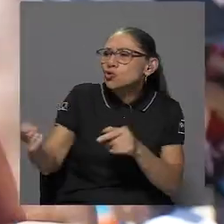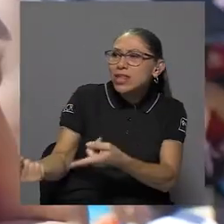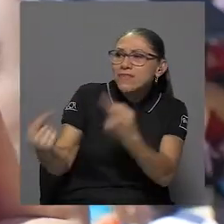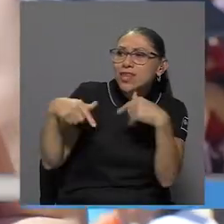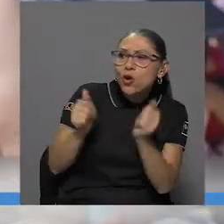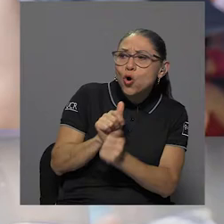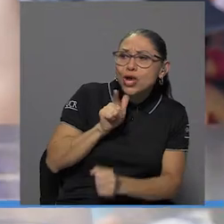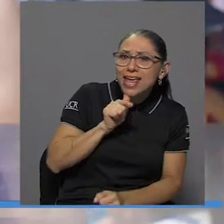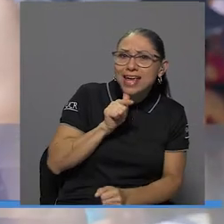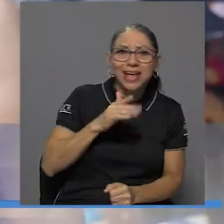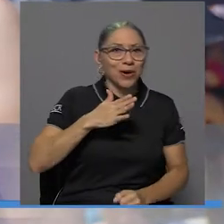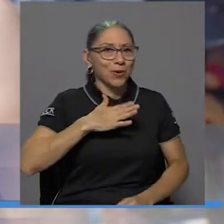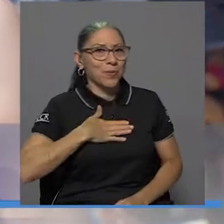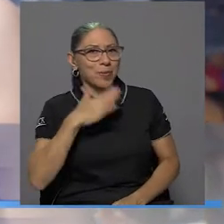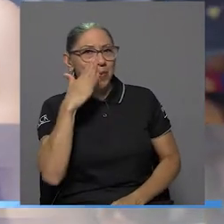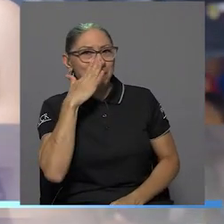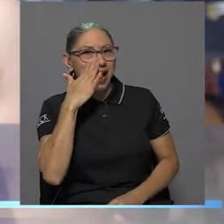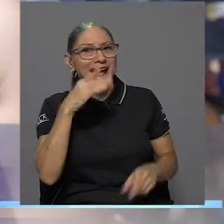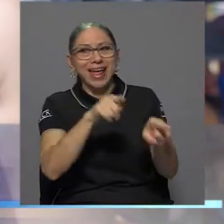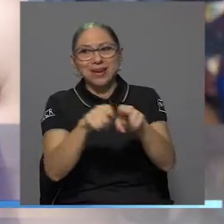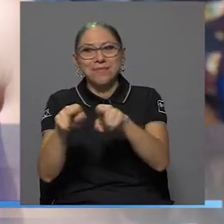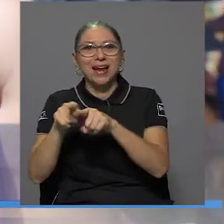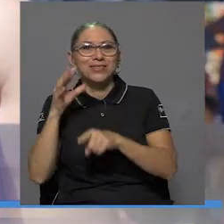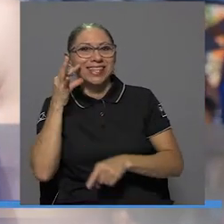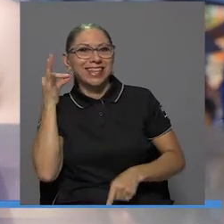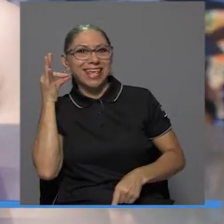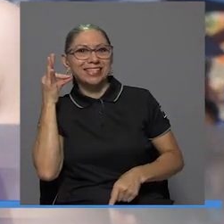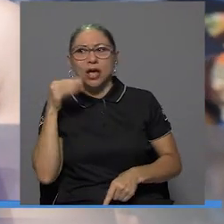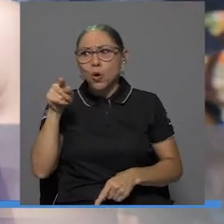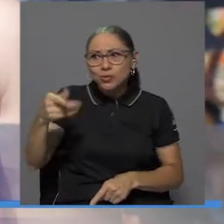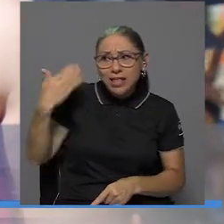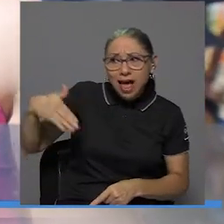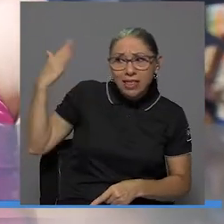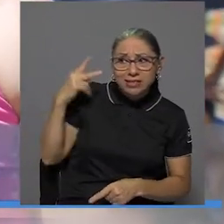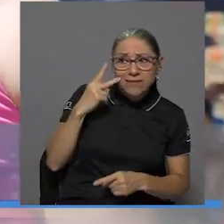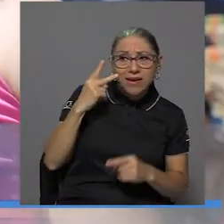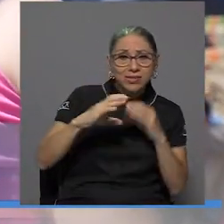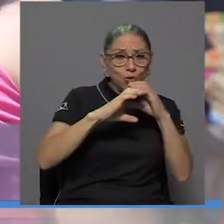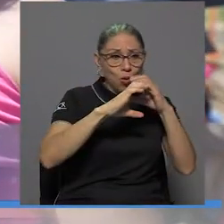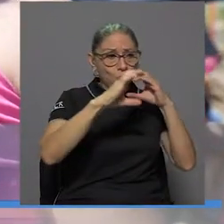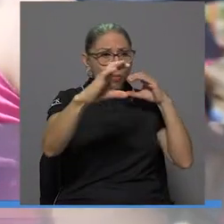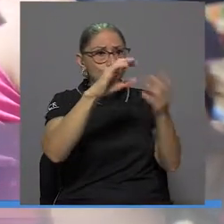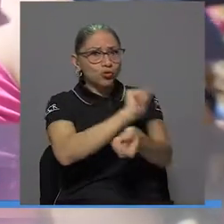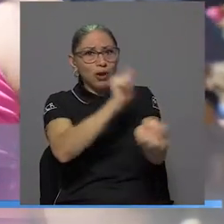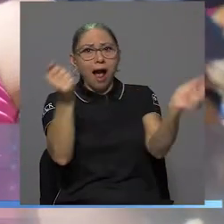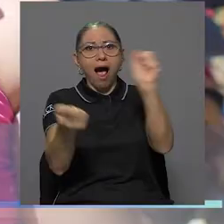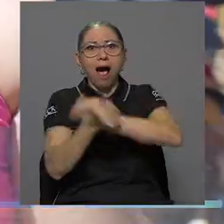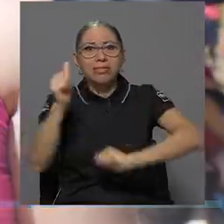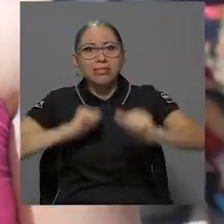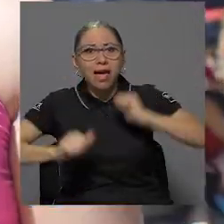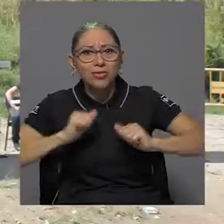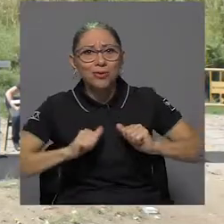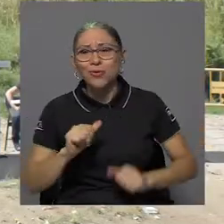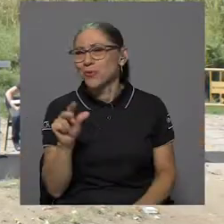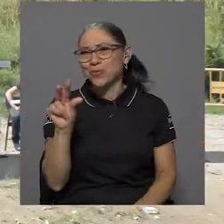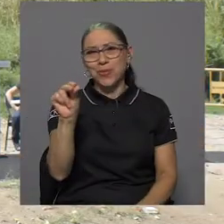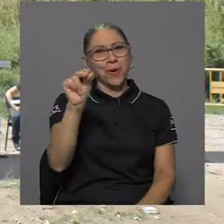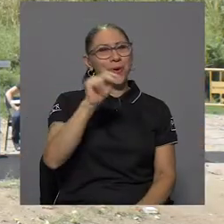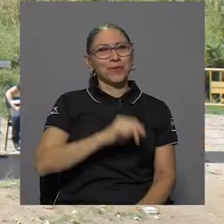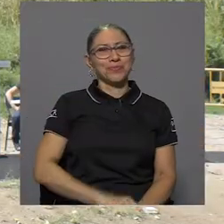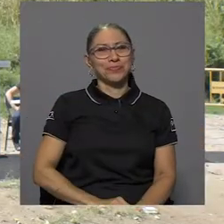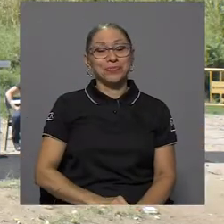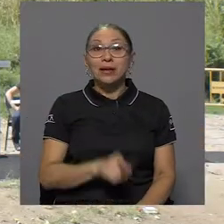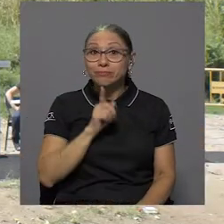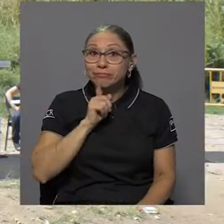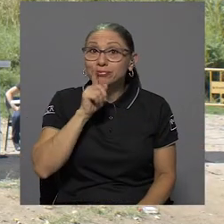Con mi mamá y mis hermanos y mis tías. ¿Alguna vez había visto un bus que se convirtiera en teatro? No. Sin